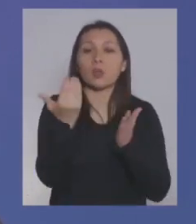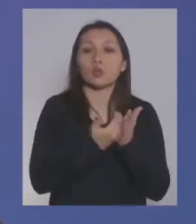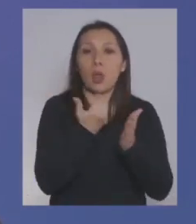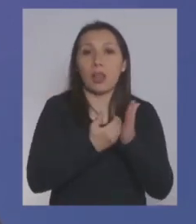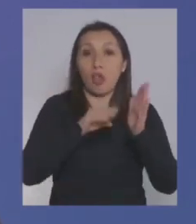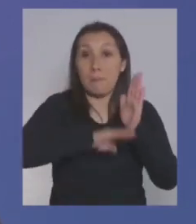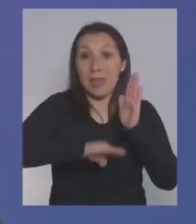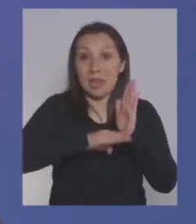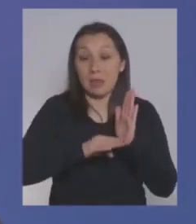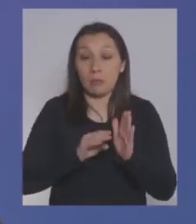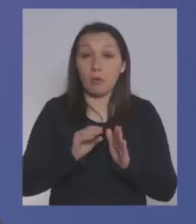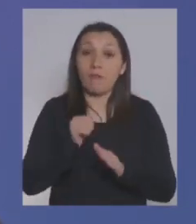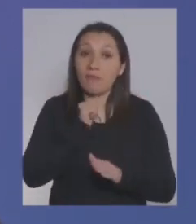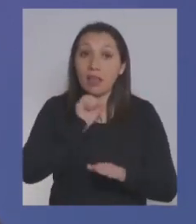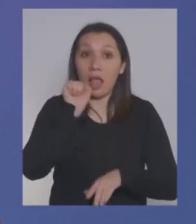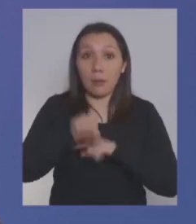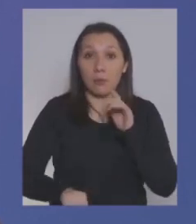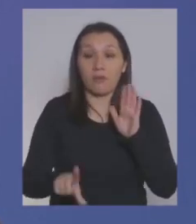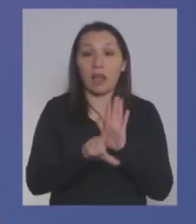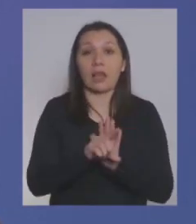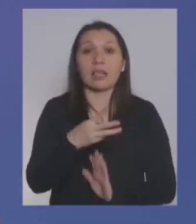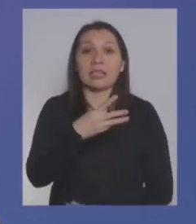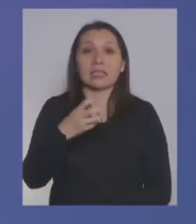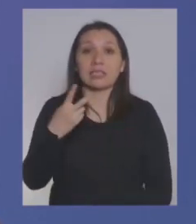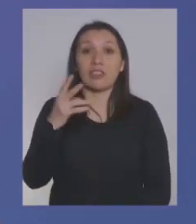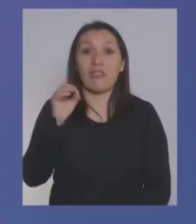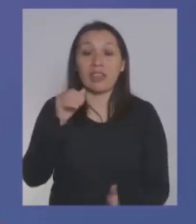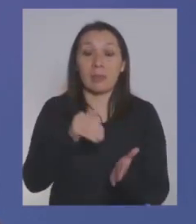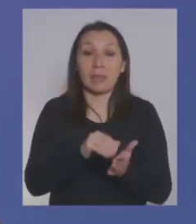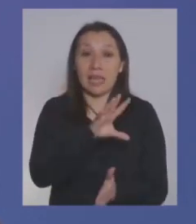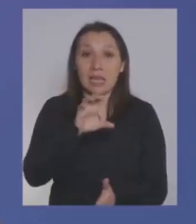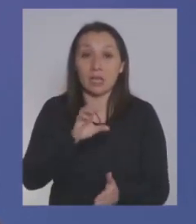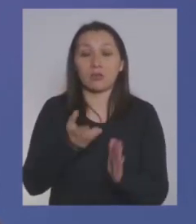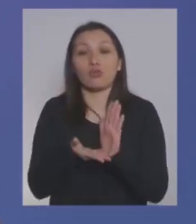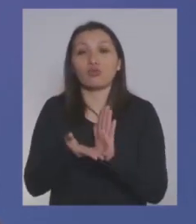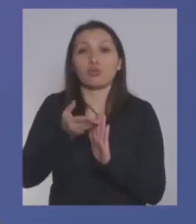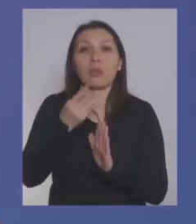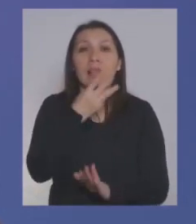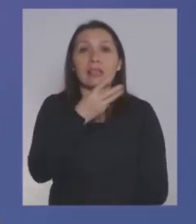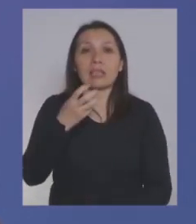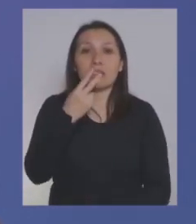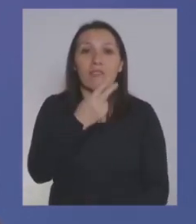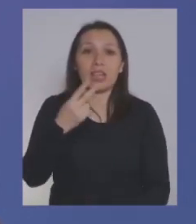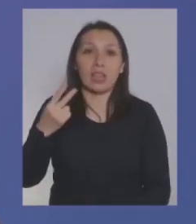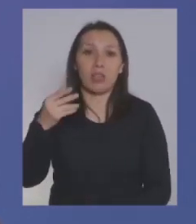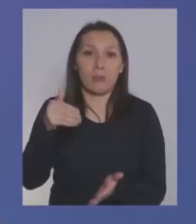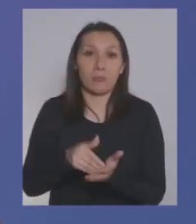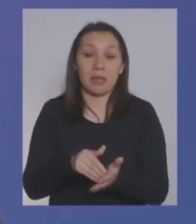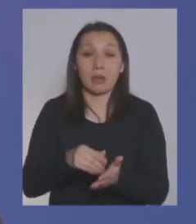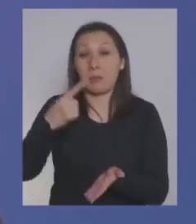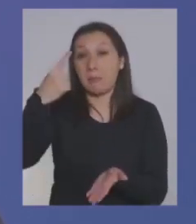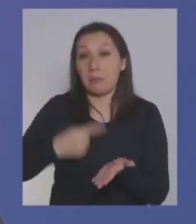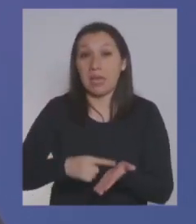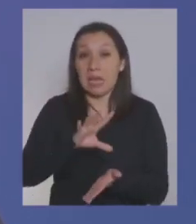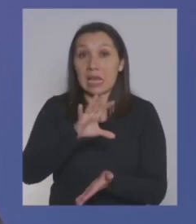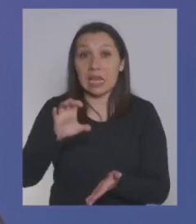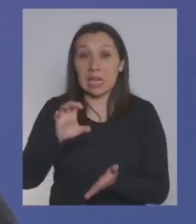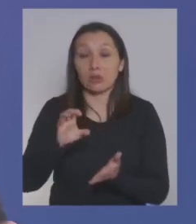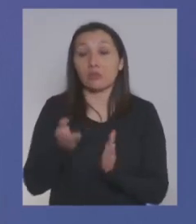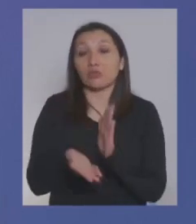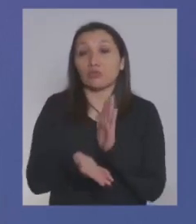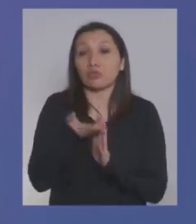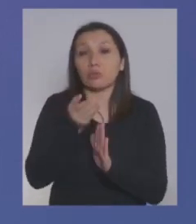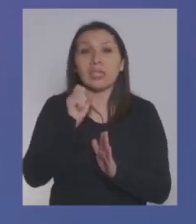hoy día una vez aprobada la ley de los 320.500 actuales a 322.000 esos 1.500 de incremento